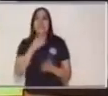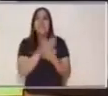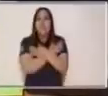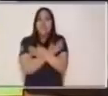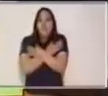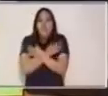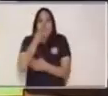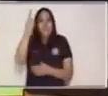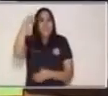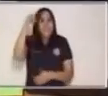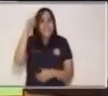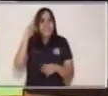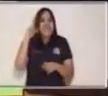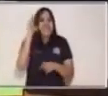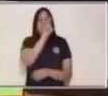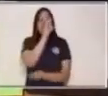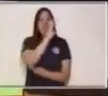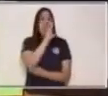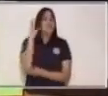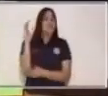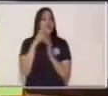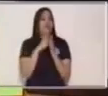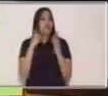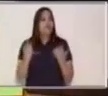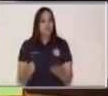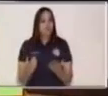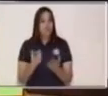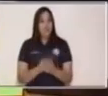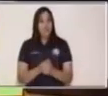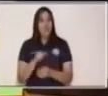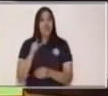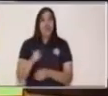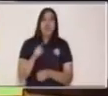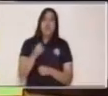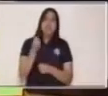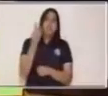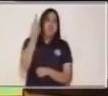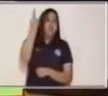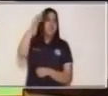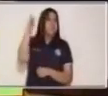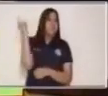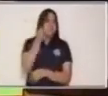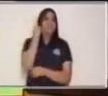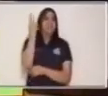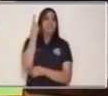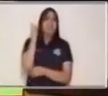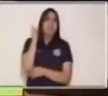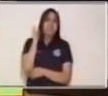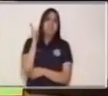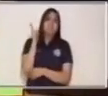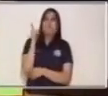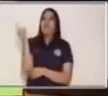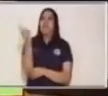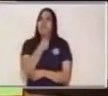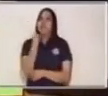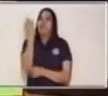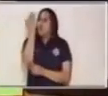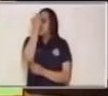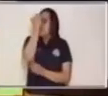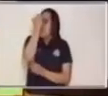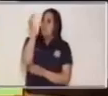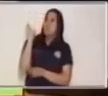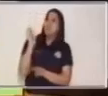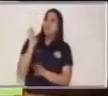el Día de la Constitución Política de la República. Esa es una fecha importante que es importante que todos lo sepamos.